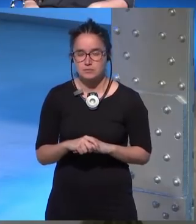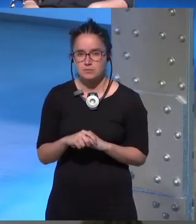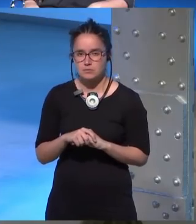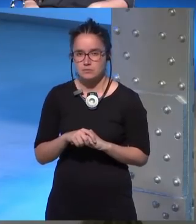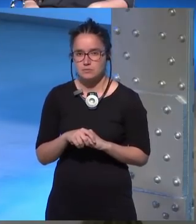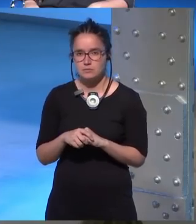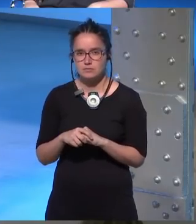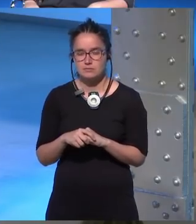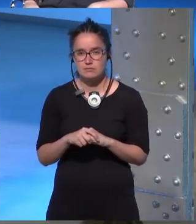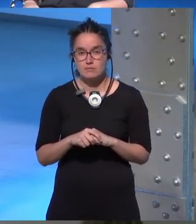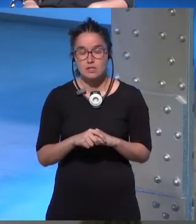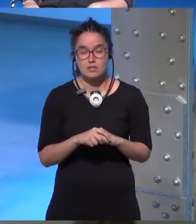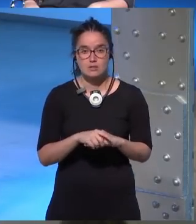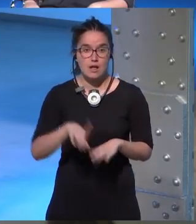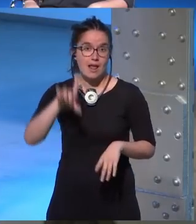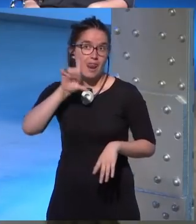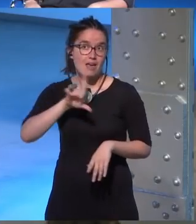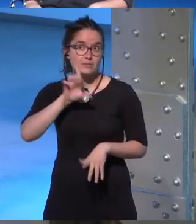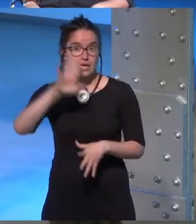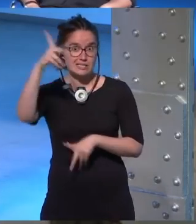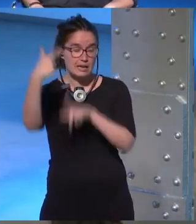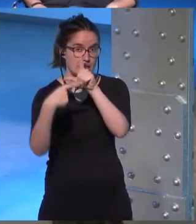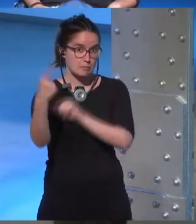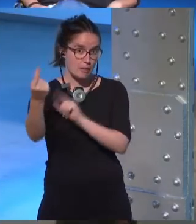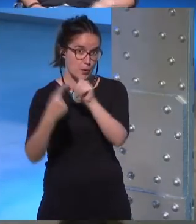lesbians en el espacio